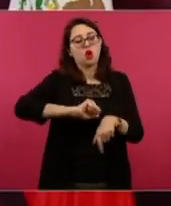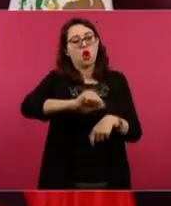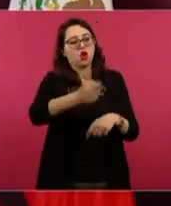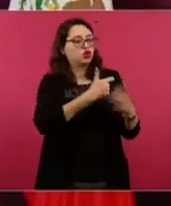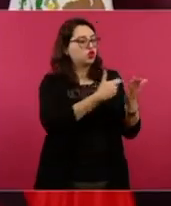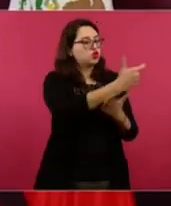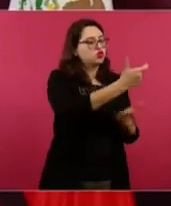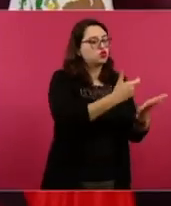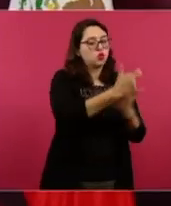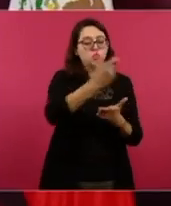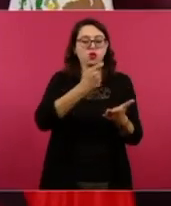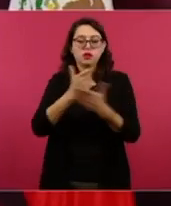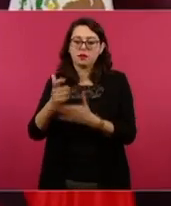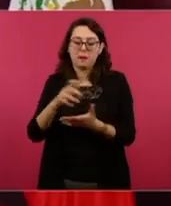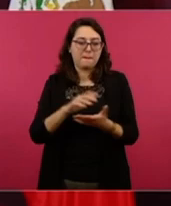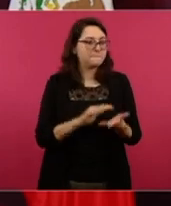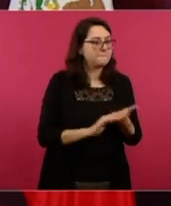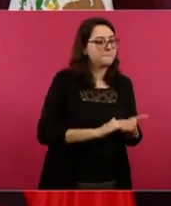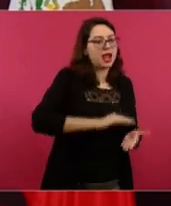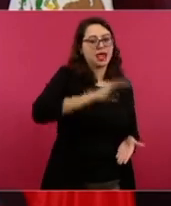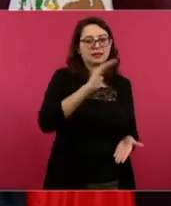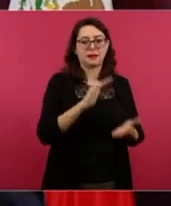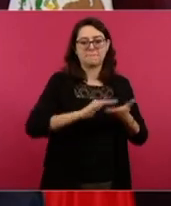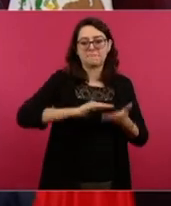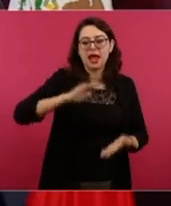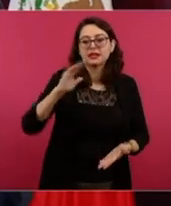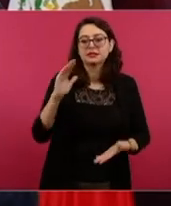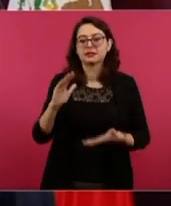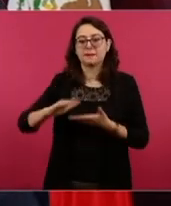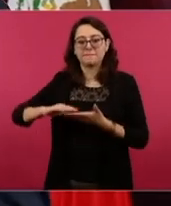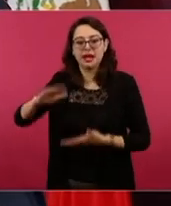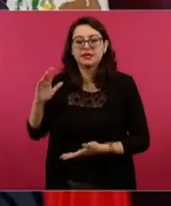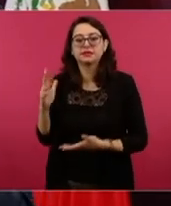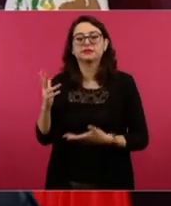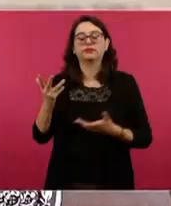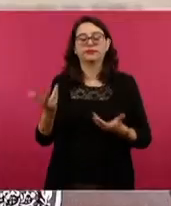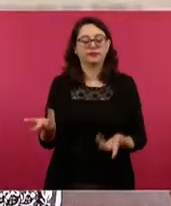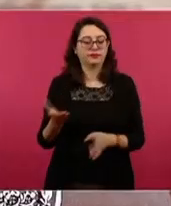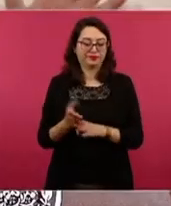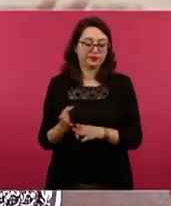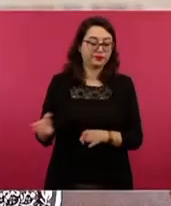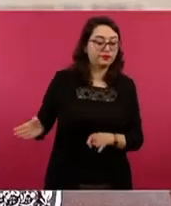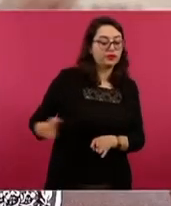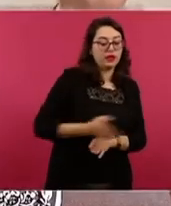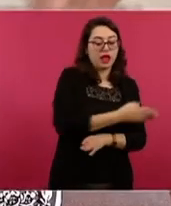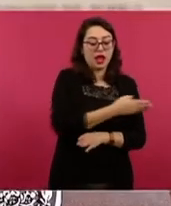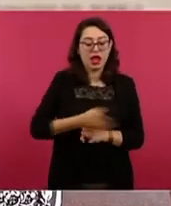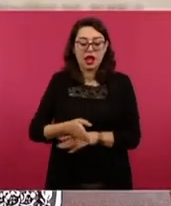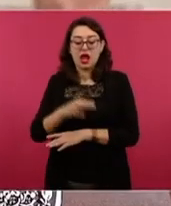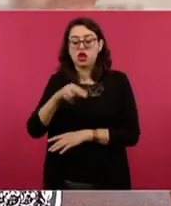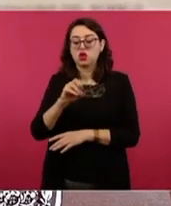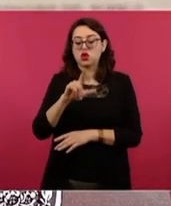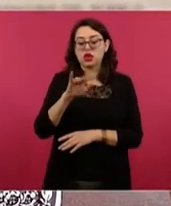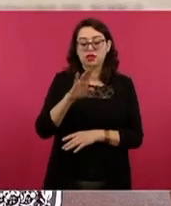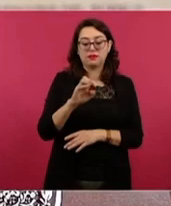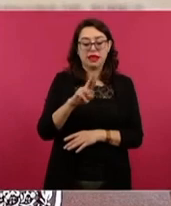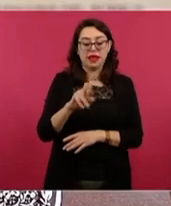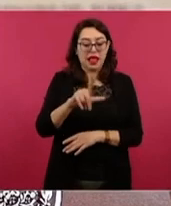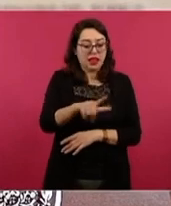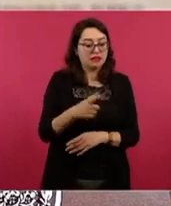en nuestro país. Nada que ver con el periodo neoliberal, el periodo del pillaje